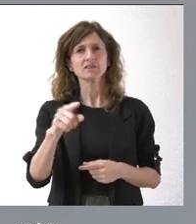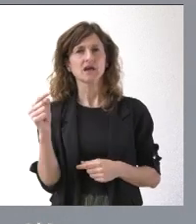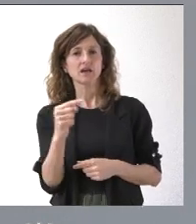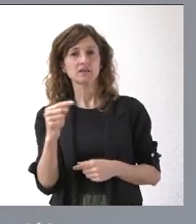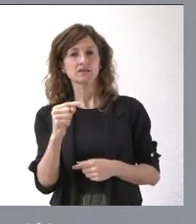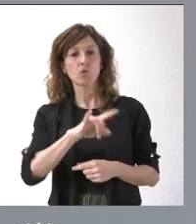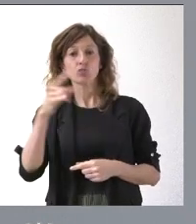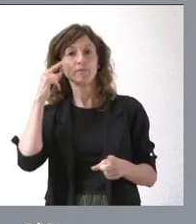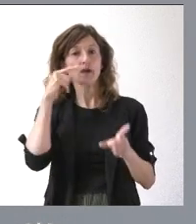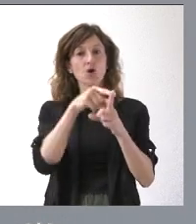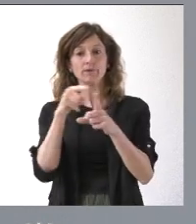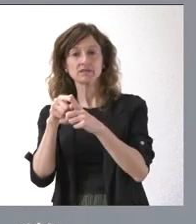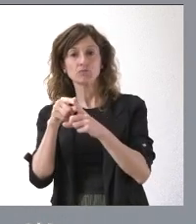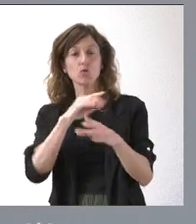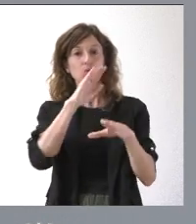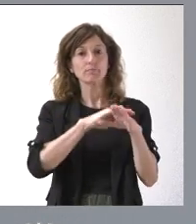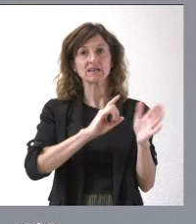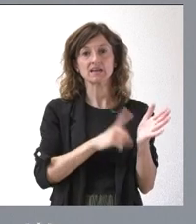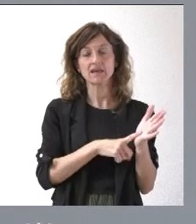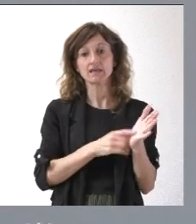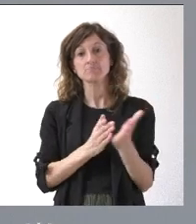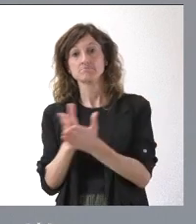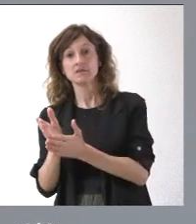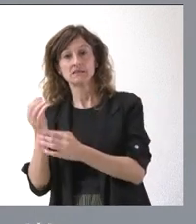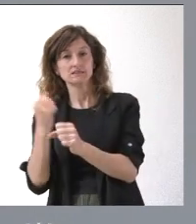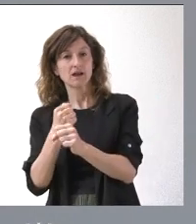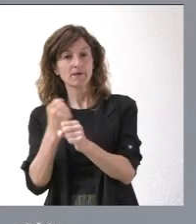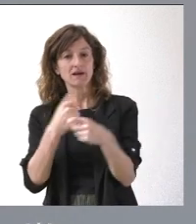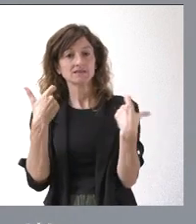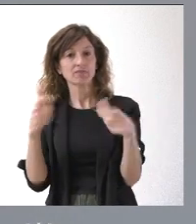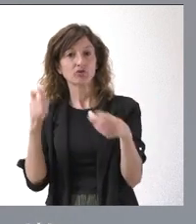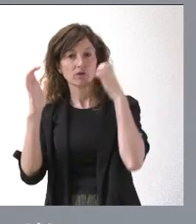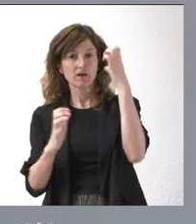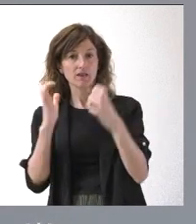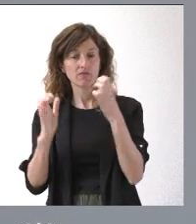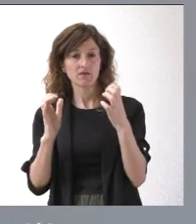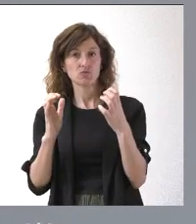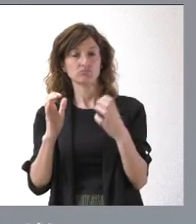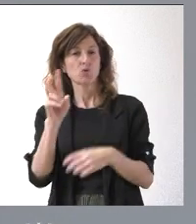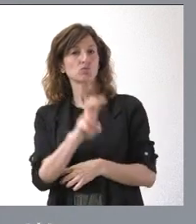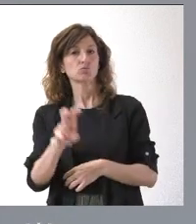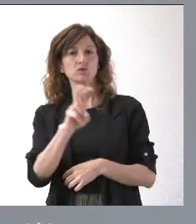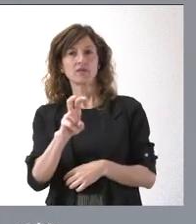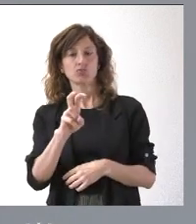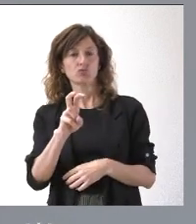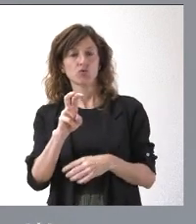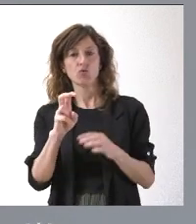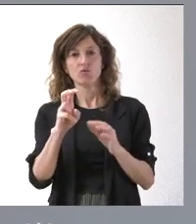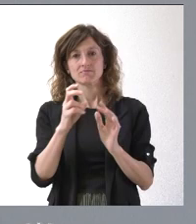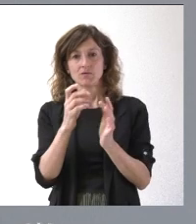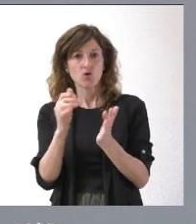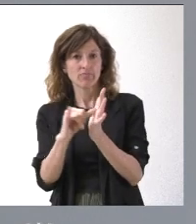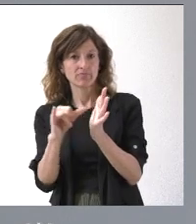objetivo que tenemos, que es cumplir la ley y trabajar con el sector buscando siempre puntos de encuentro.